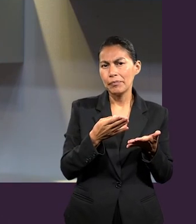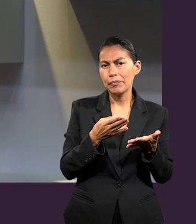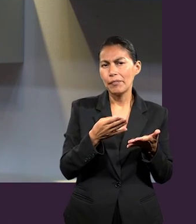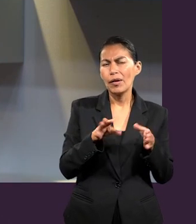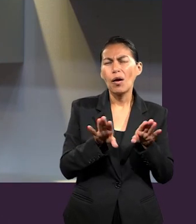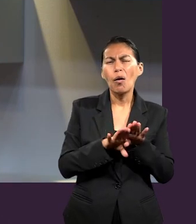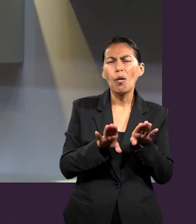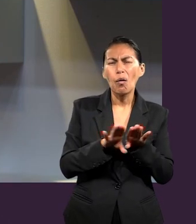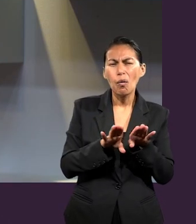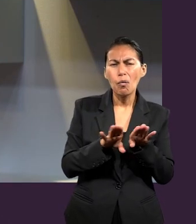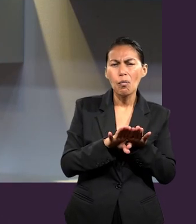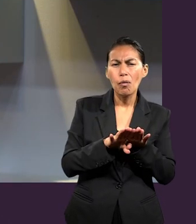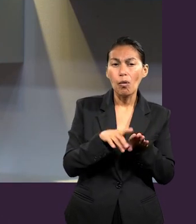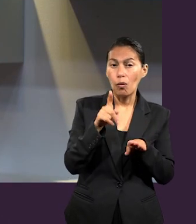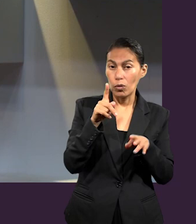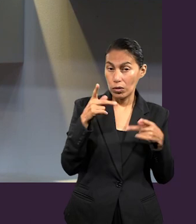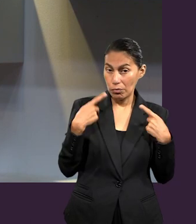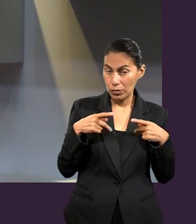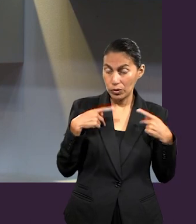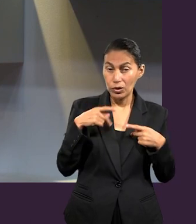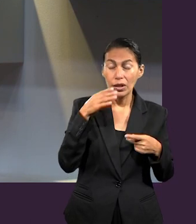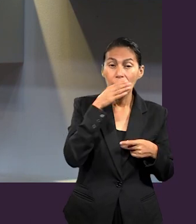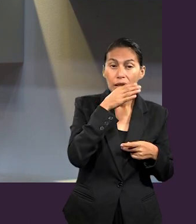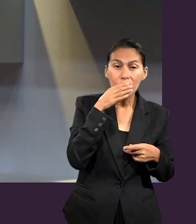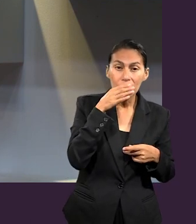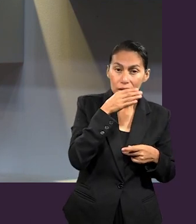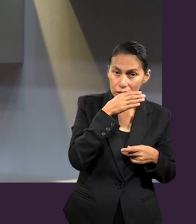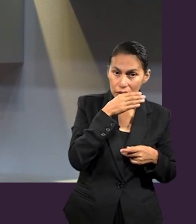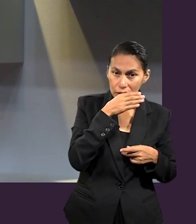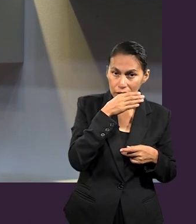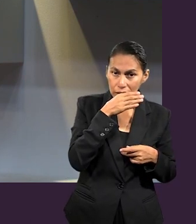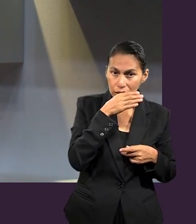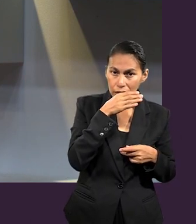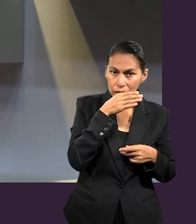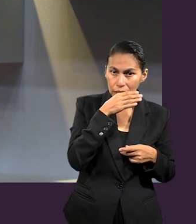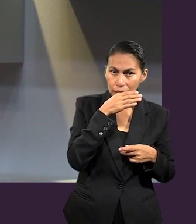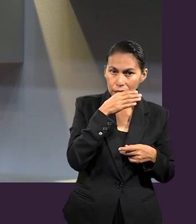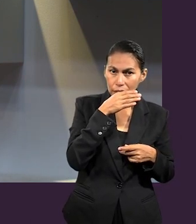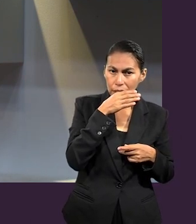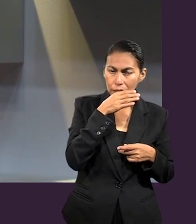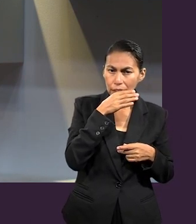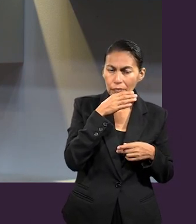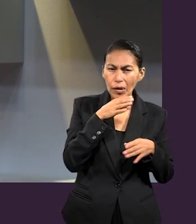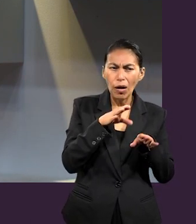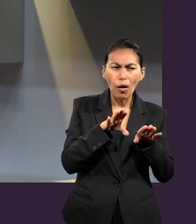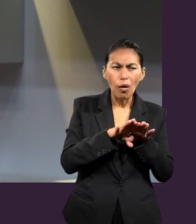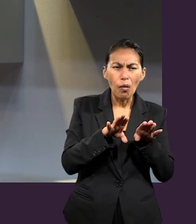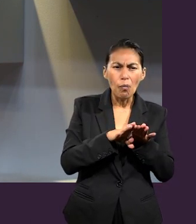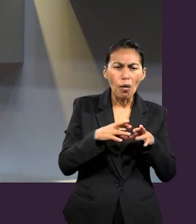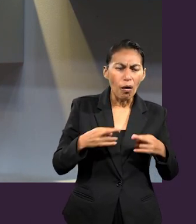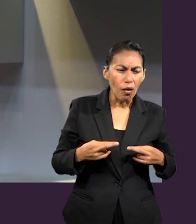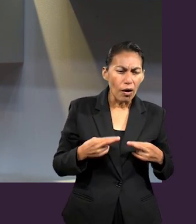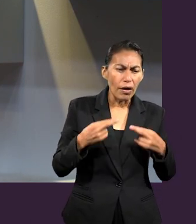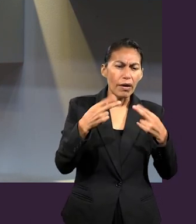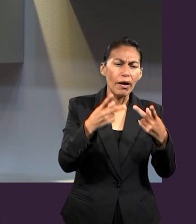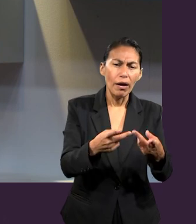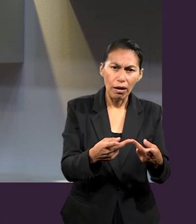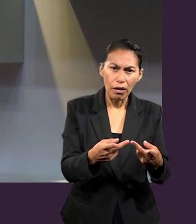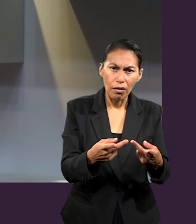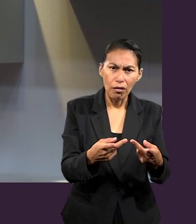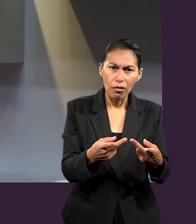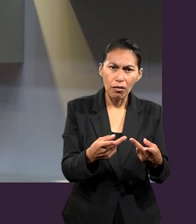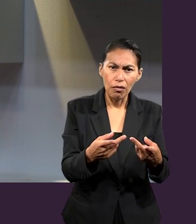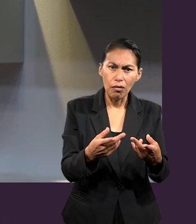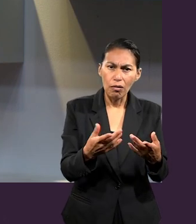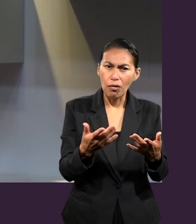¿cómo puede un cristiano o una persona obviar, soslayar un regalo cuando